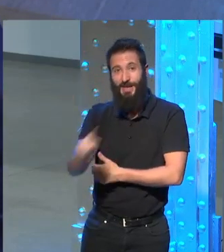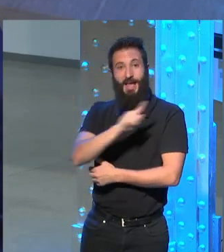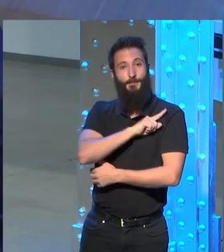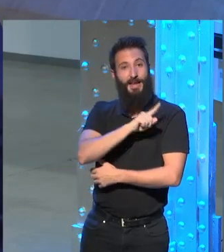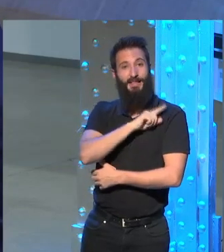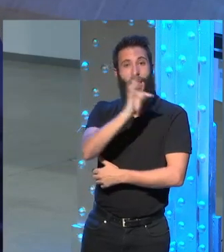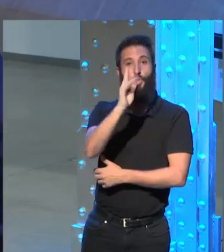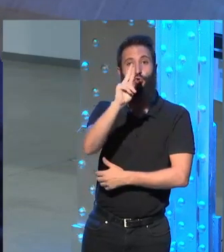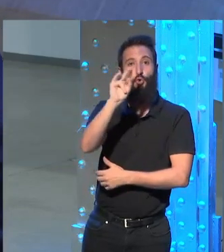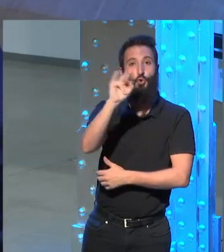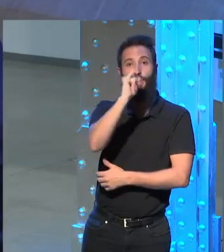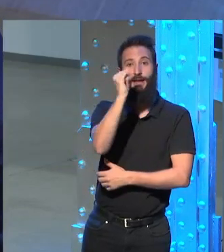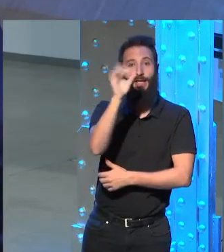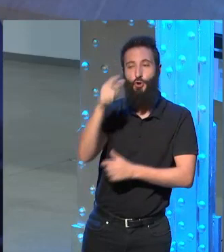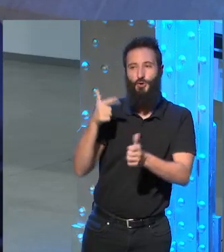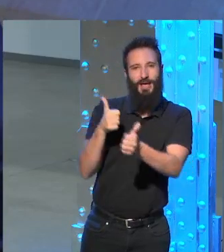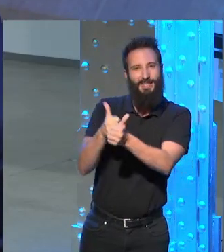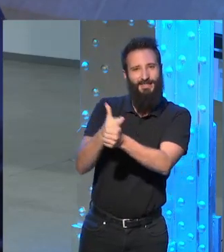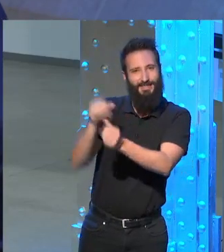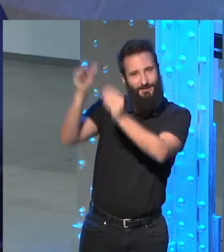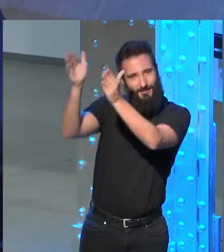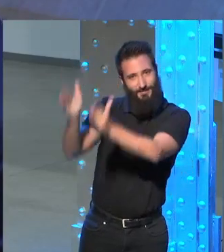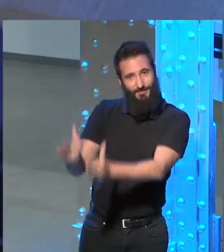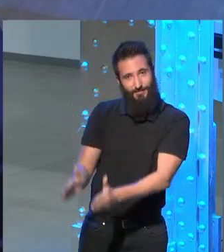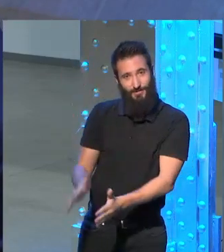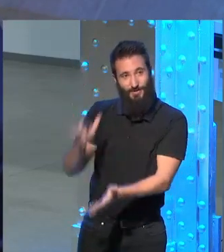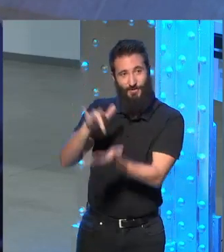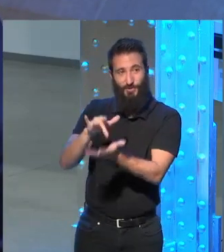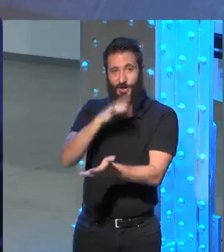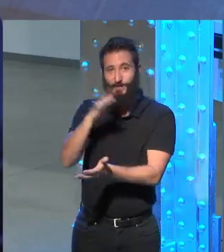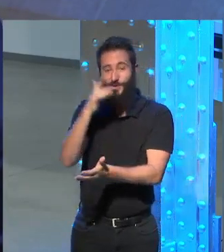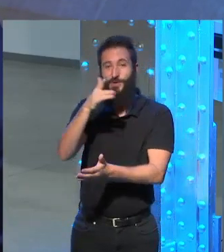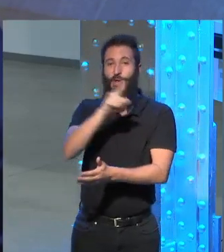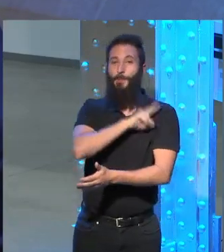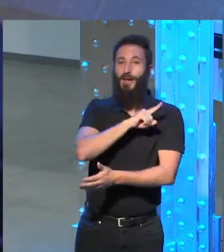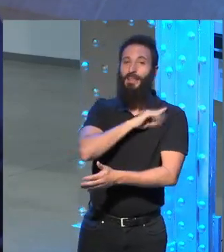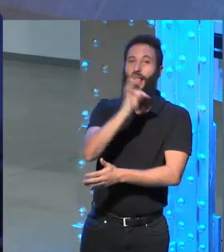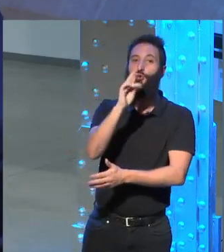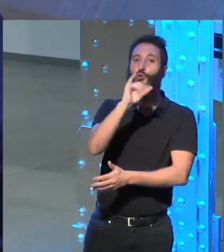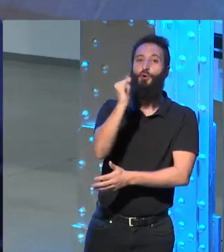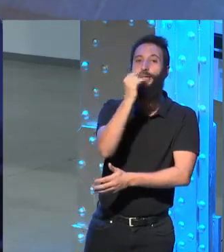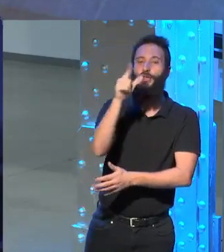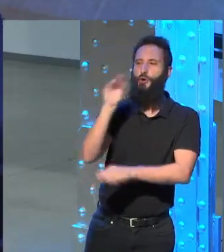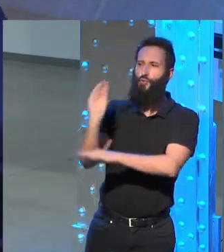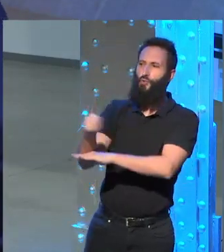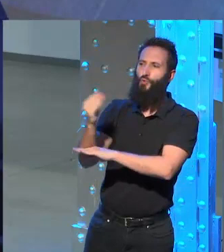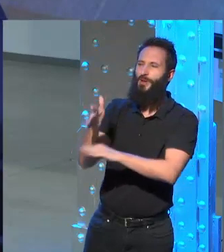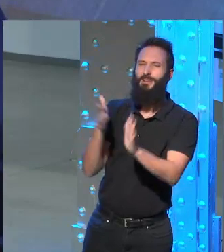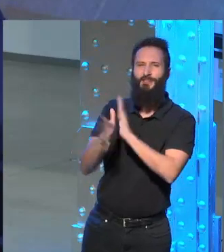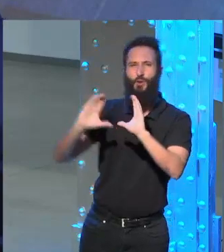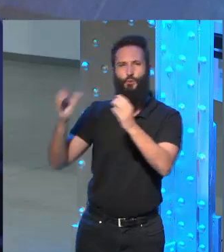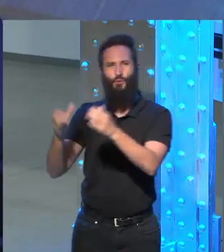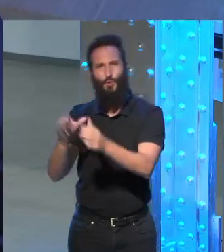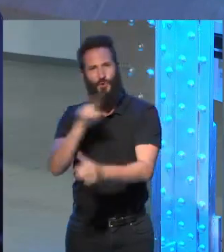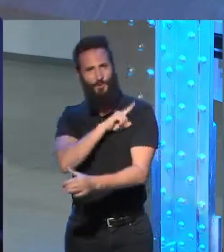Trujillo el cuerpo de militares que cuidaba Trujillo era un cuerpo especialista privilegiado de